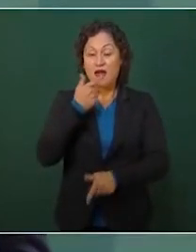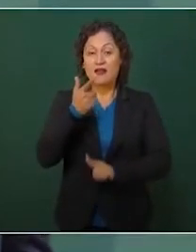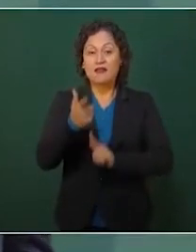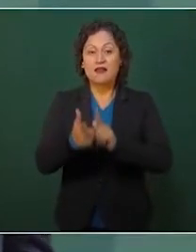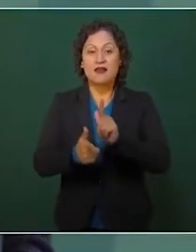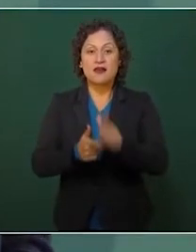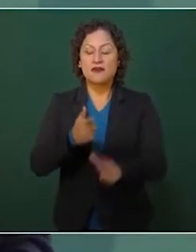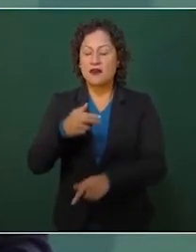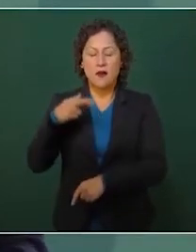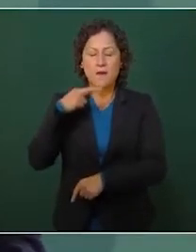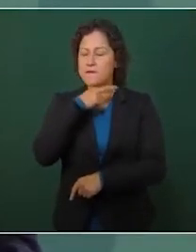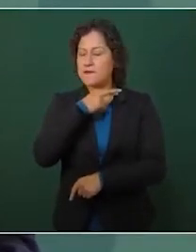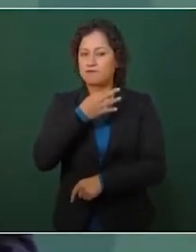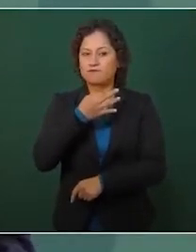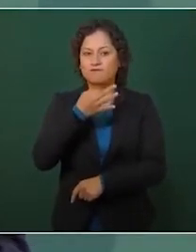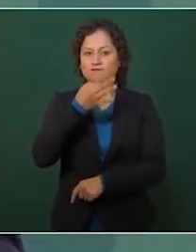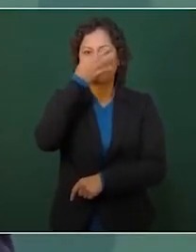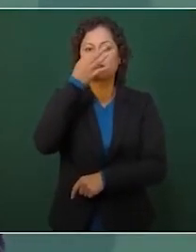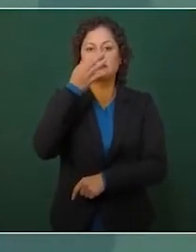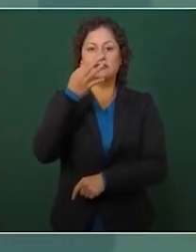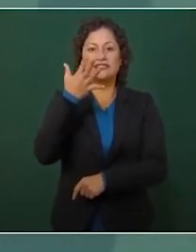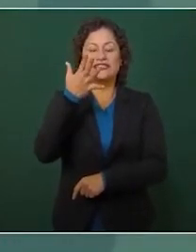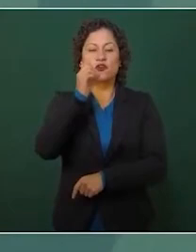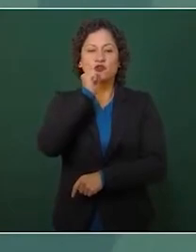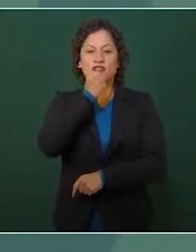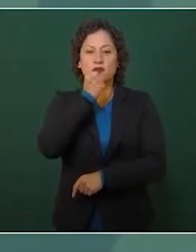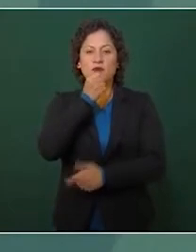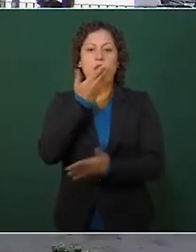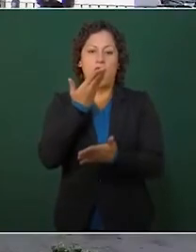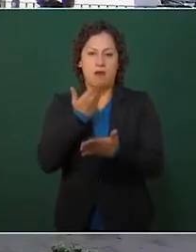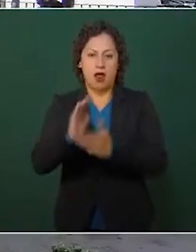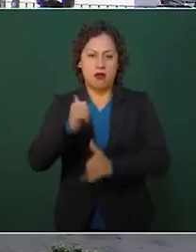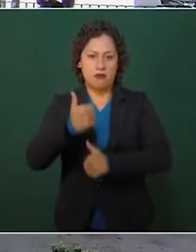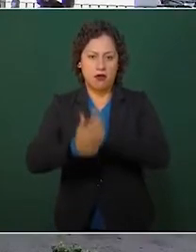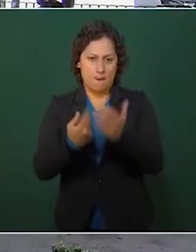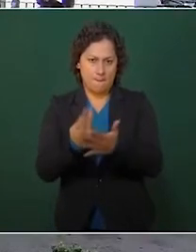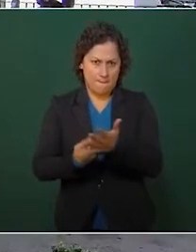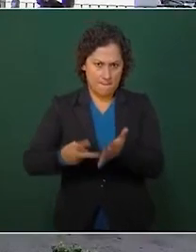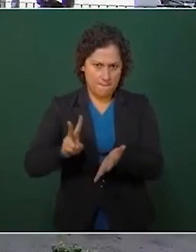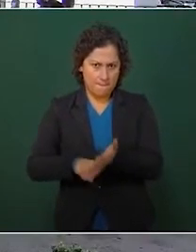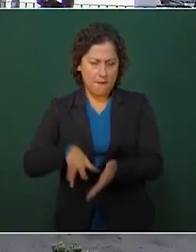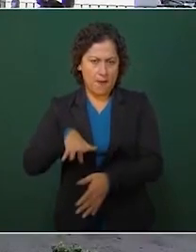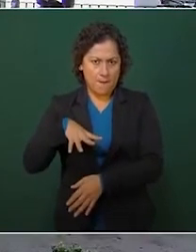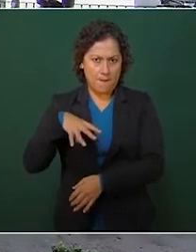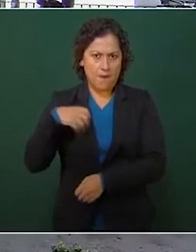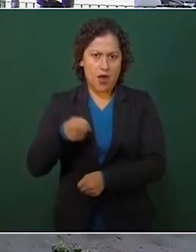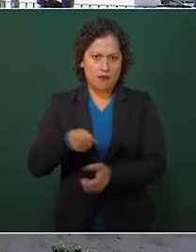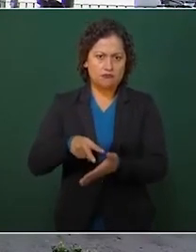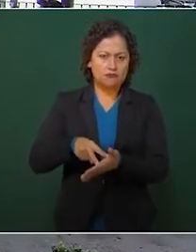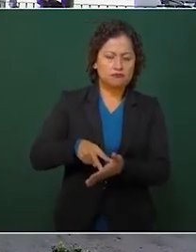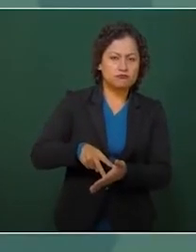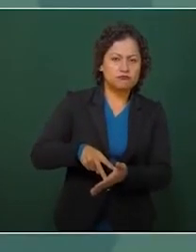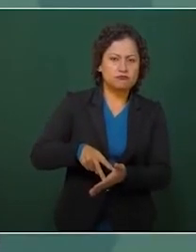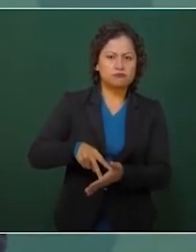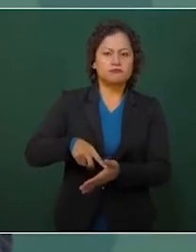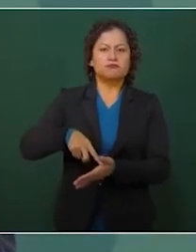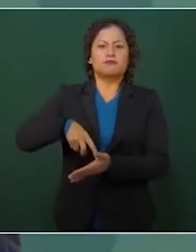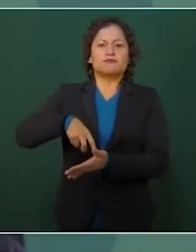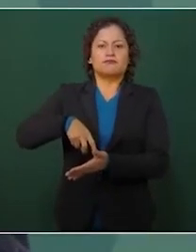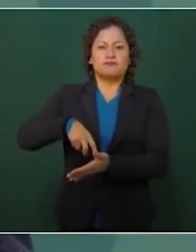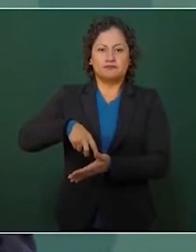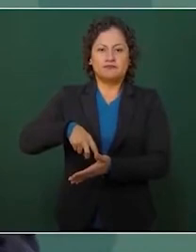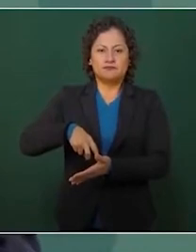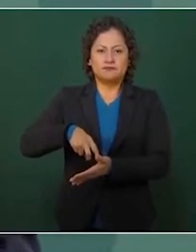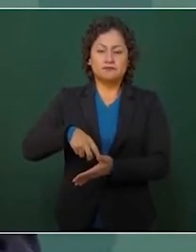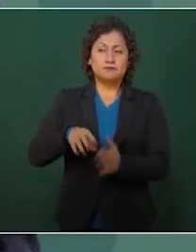parado en un solo pie, acabar con la corrupción. ¿Me